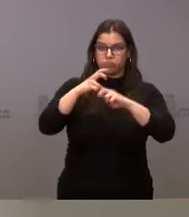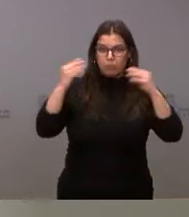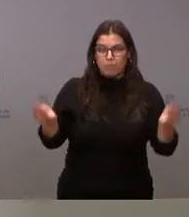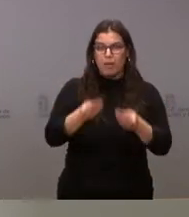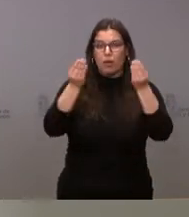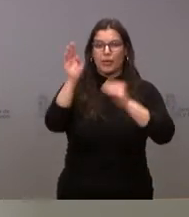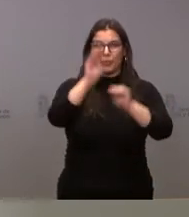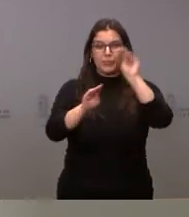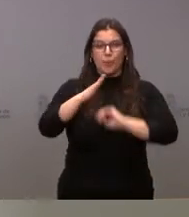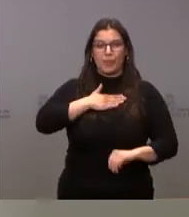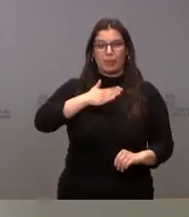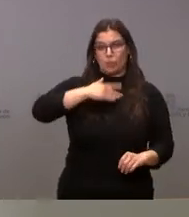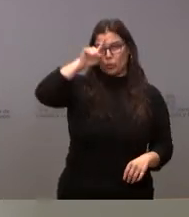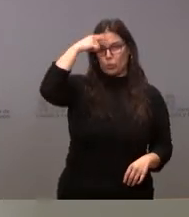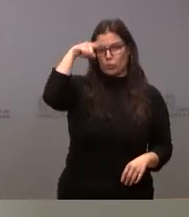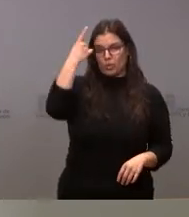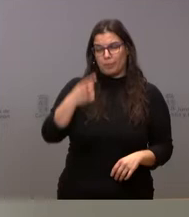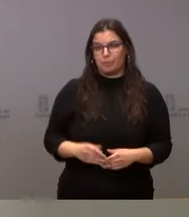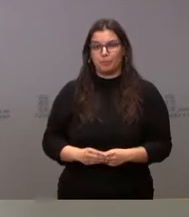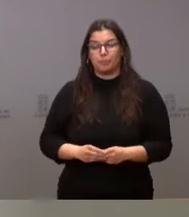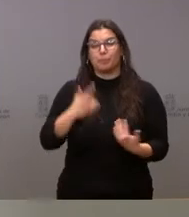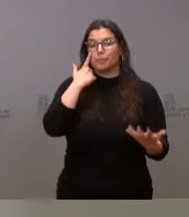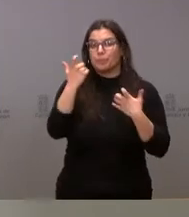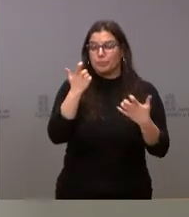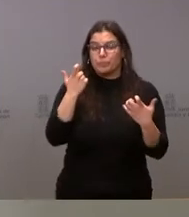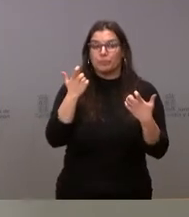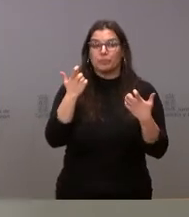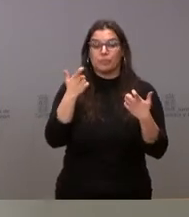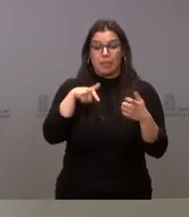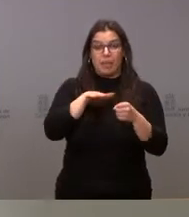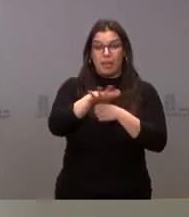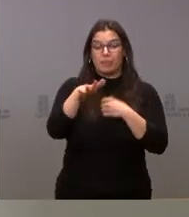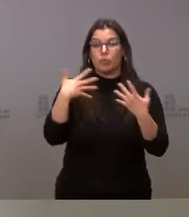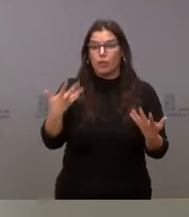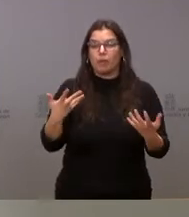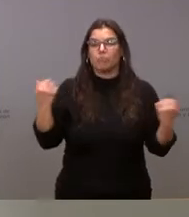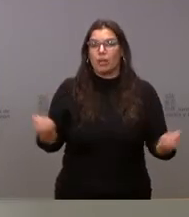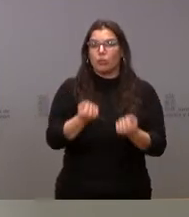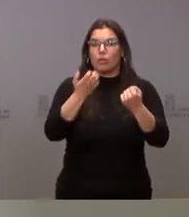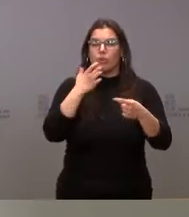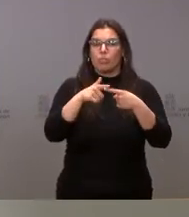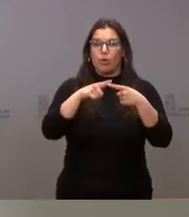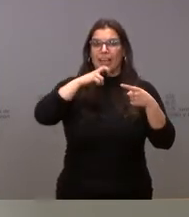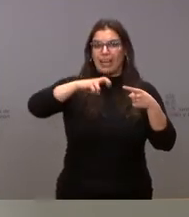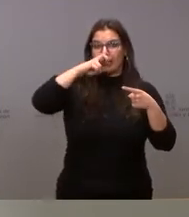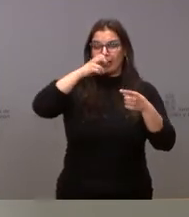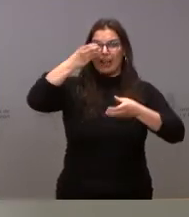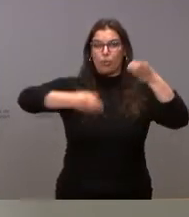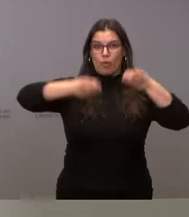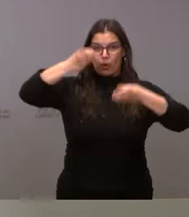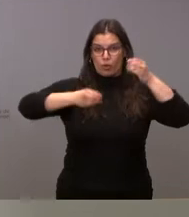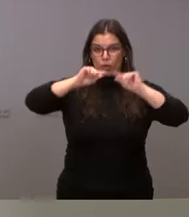del patrimonio cultural y destacan en este ámbito actuaciones en la Catedral de Ciudad Rodrigo